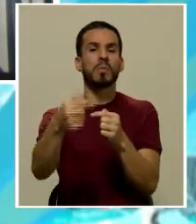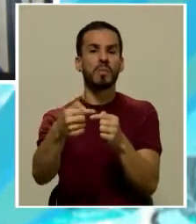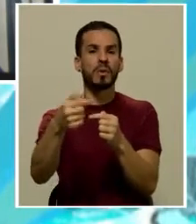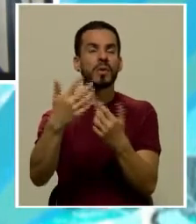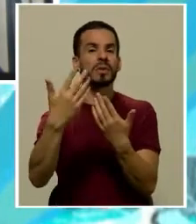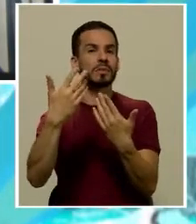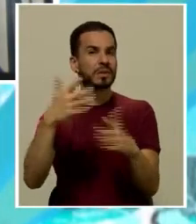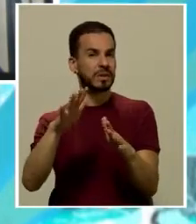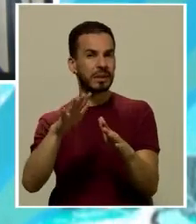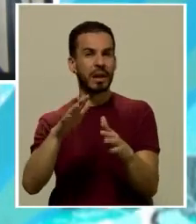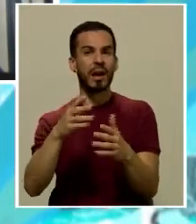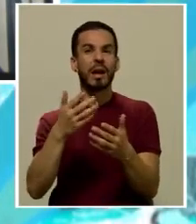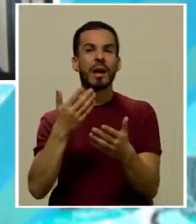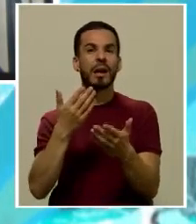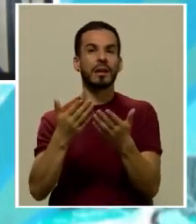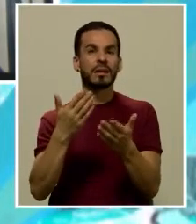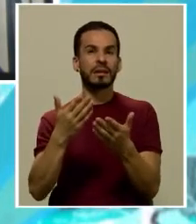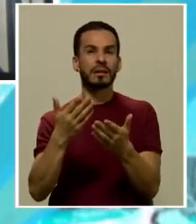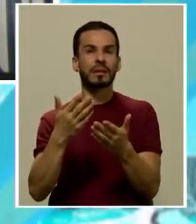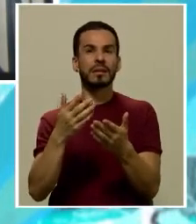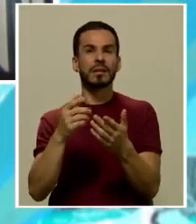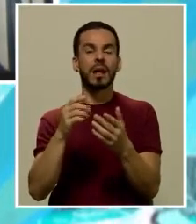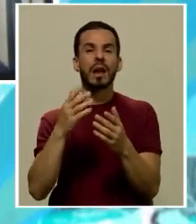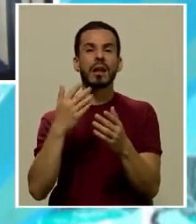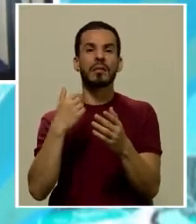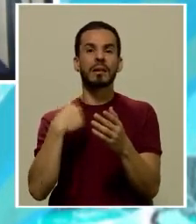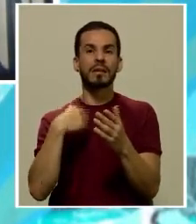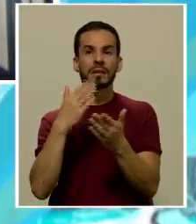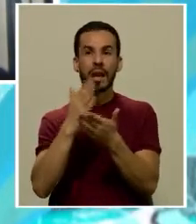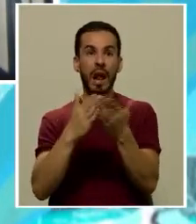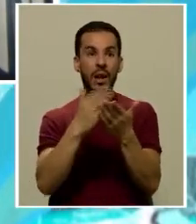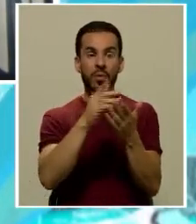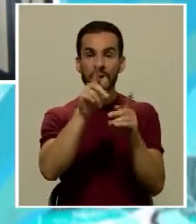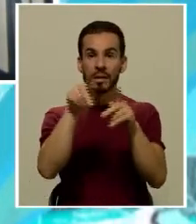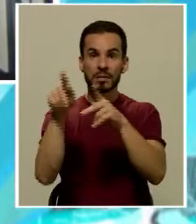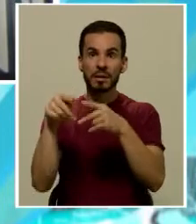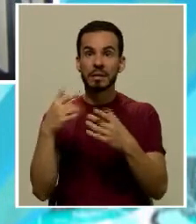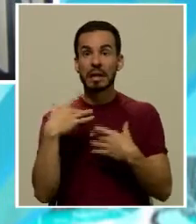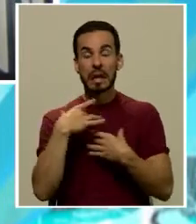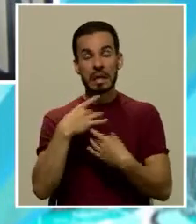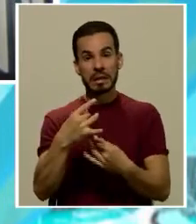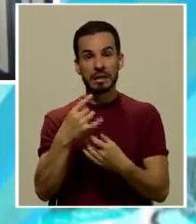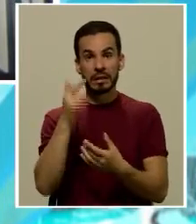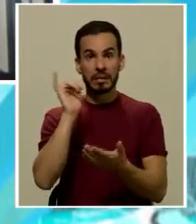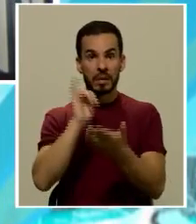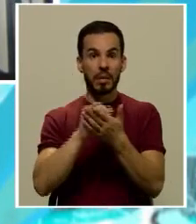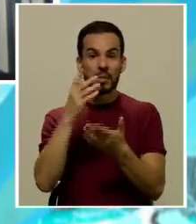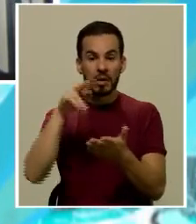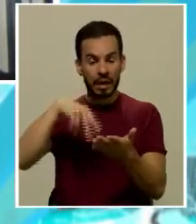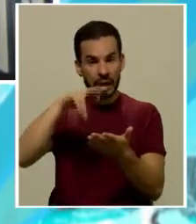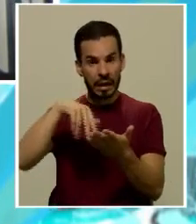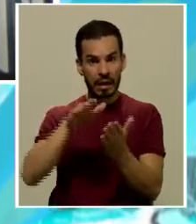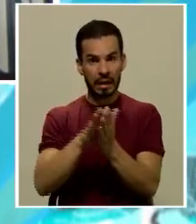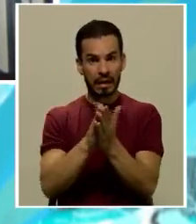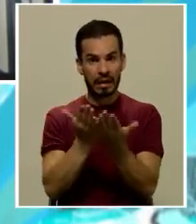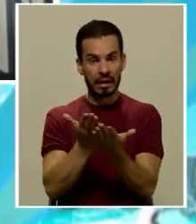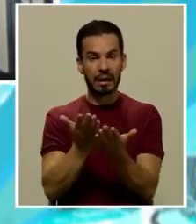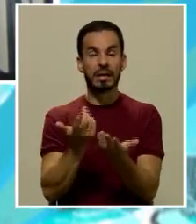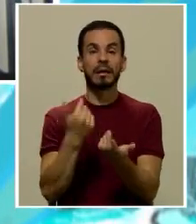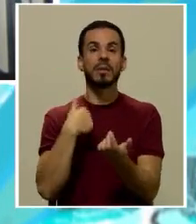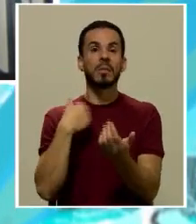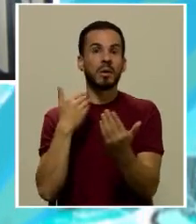ya en el horno quizás hemos despertado en algunas personas el interés por leer por